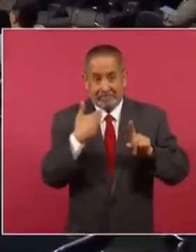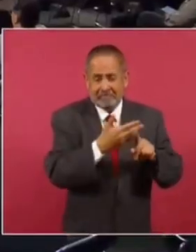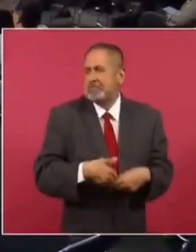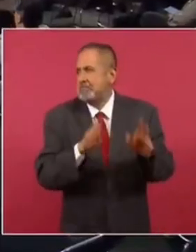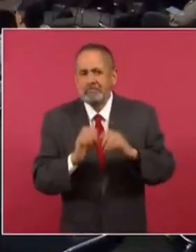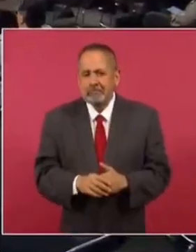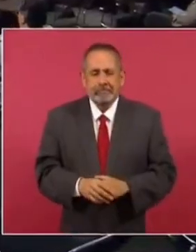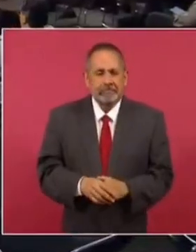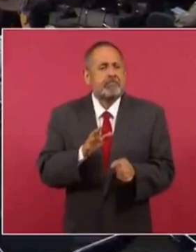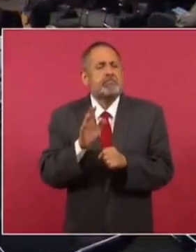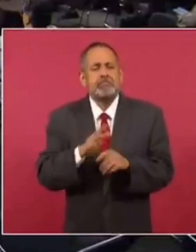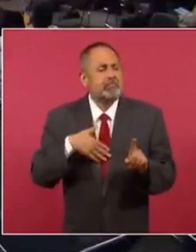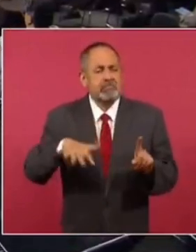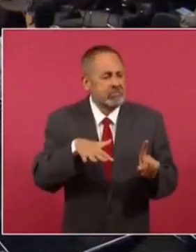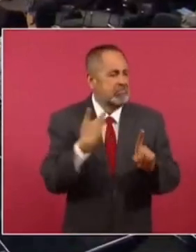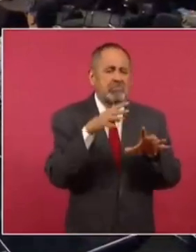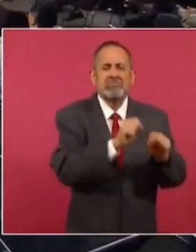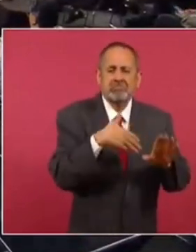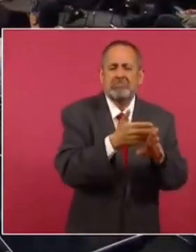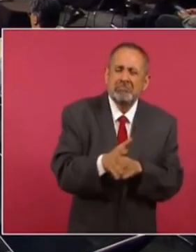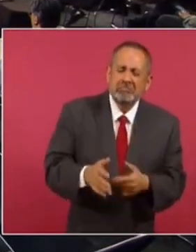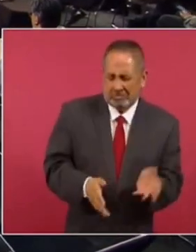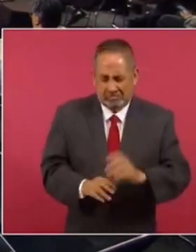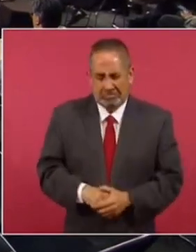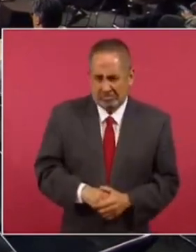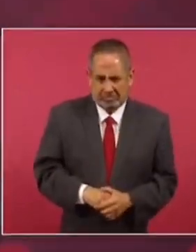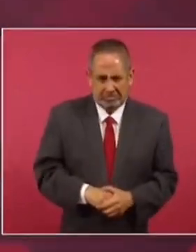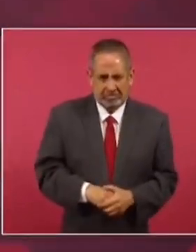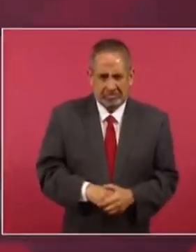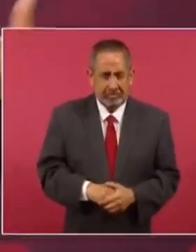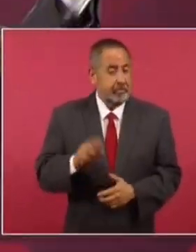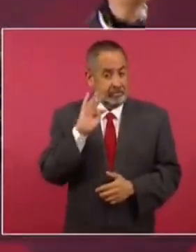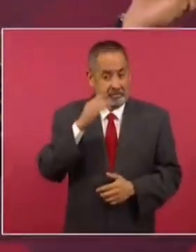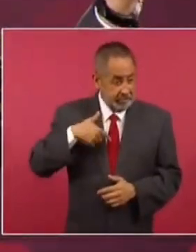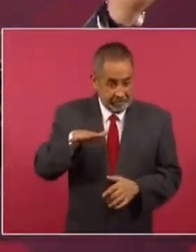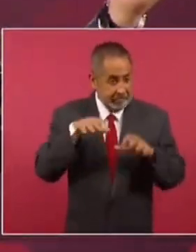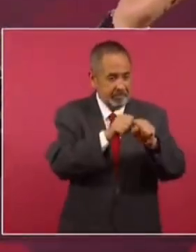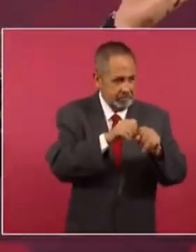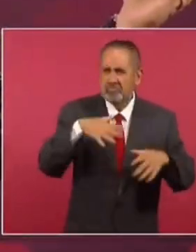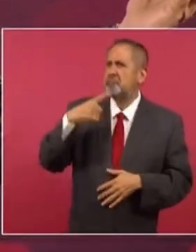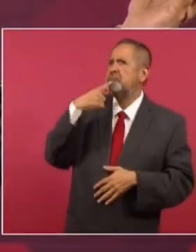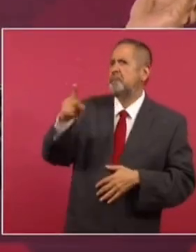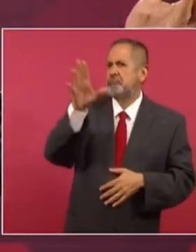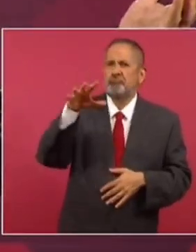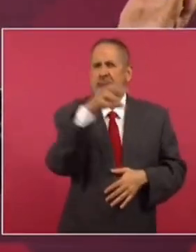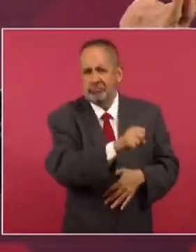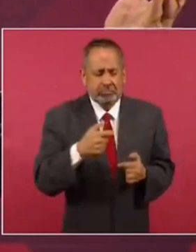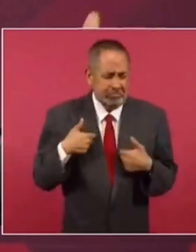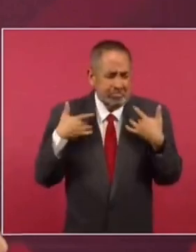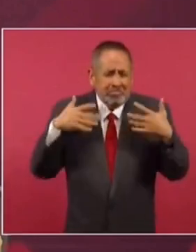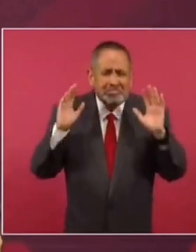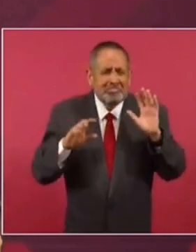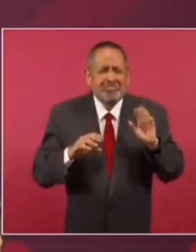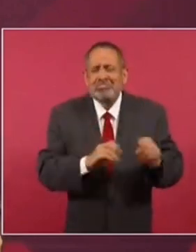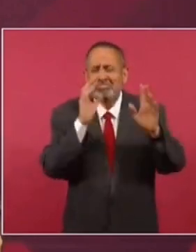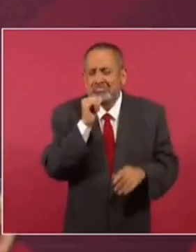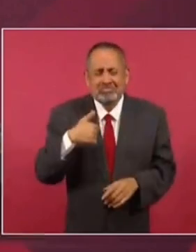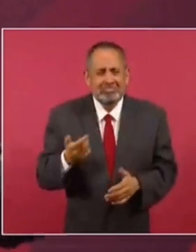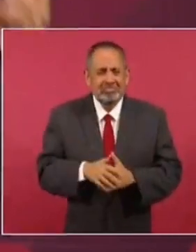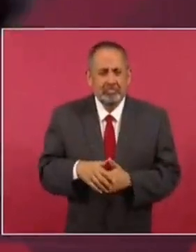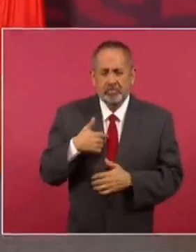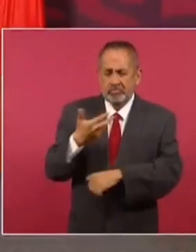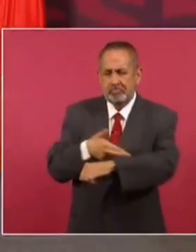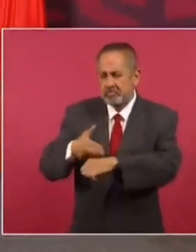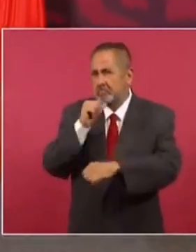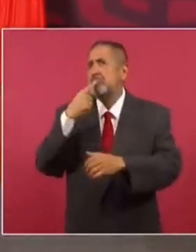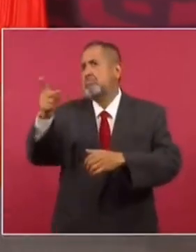pues, ¿qué persecución puede haber? Si hubiese persecución, yo hubiésemos presentado una denuncia en contra del expresidente. No lo